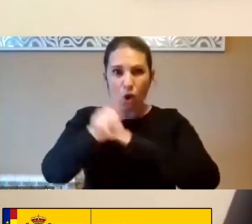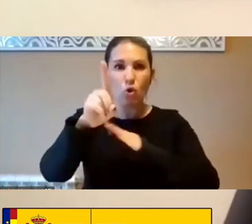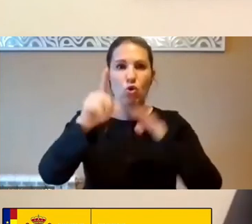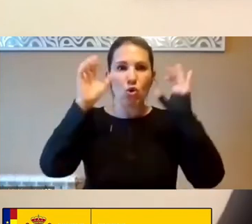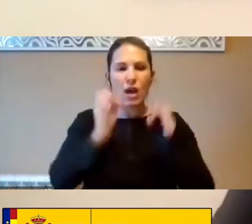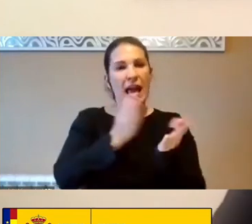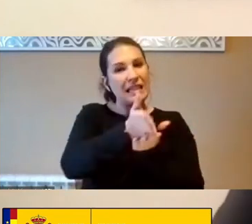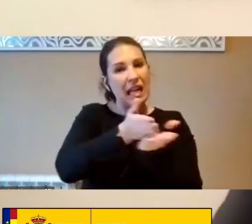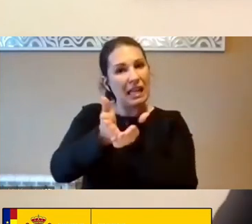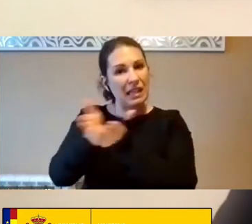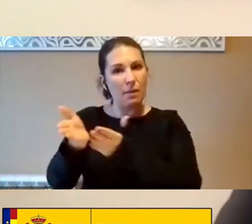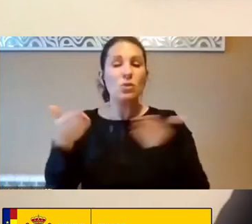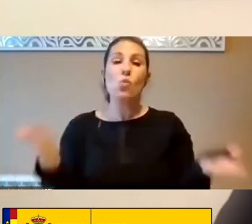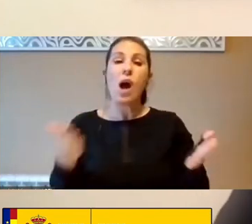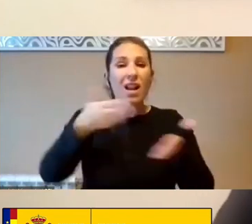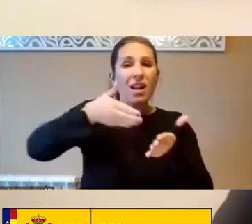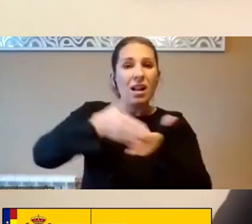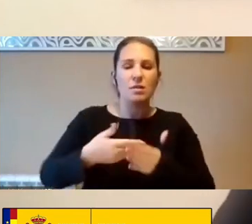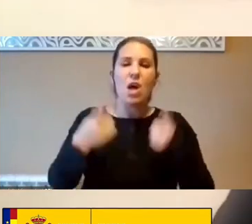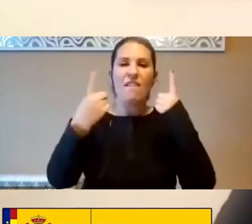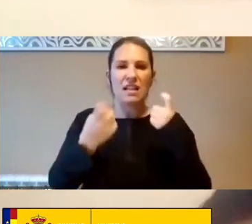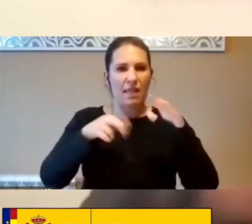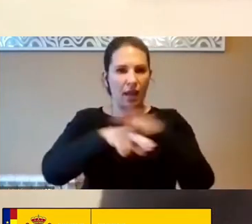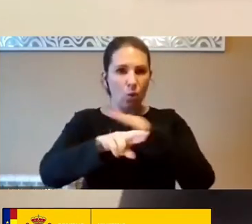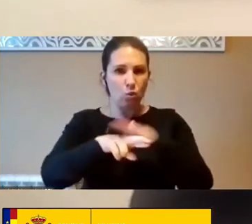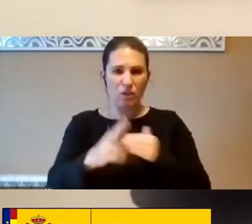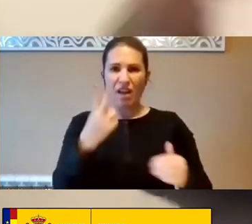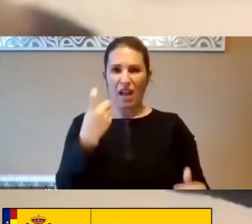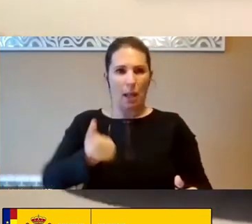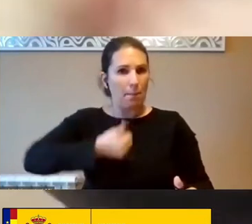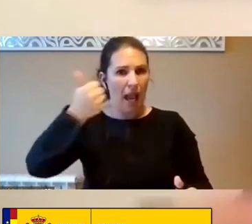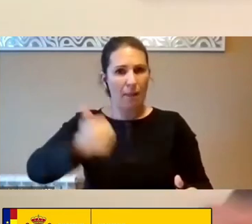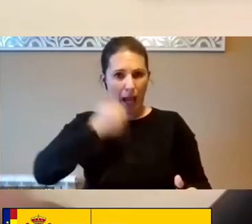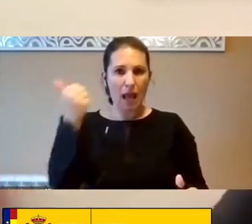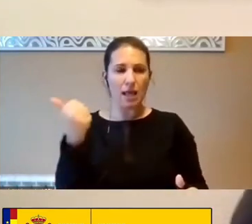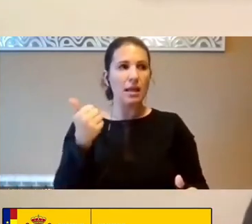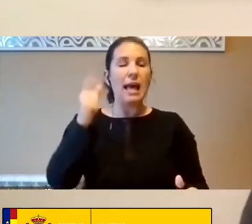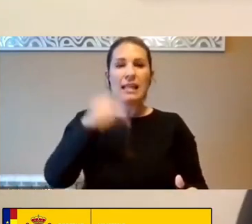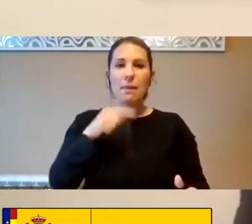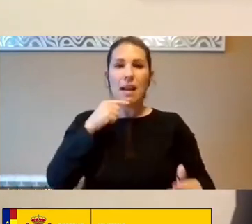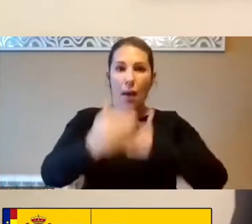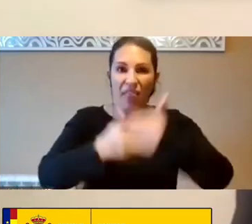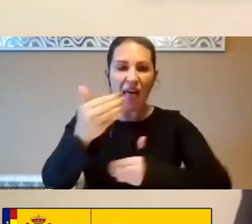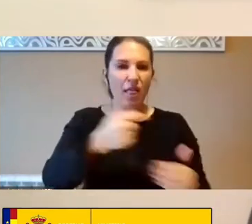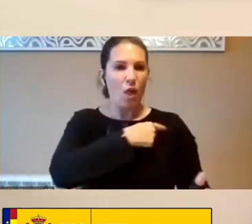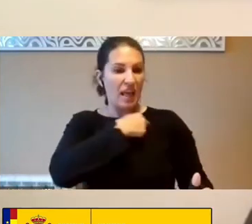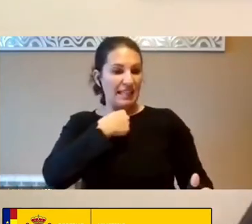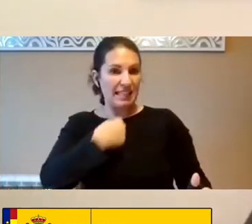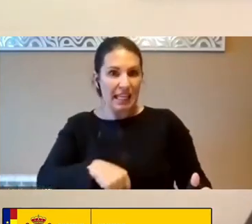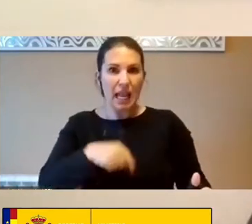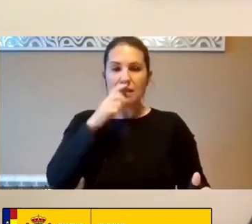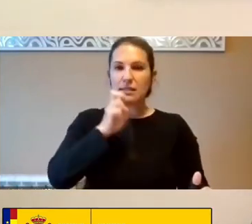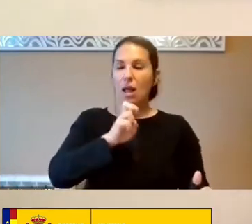Alternativas Es La Falta De Recursos Y Lo Tan Avanzado Que China Y Estados Unidos Está